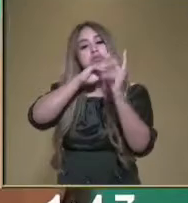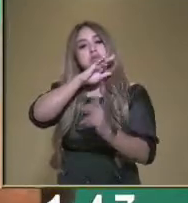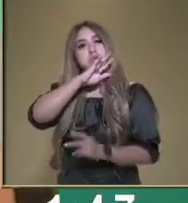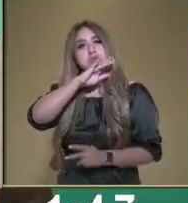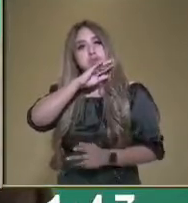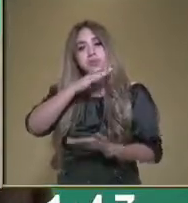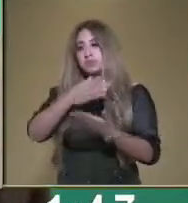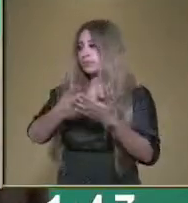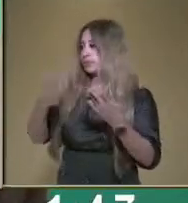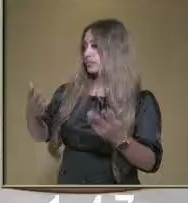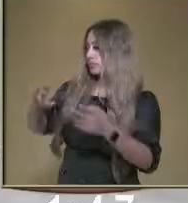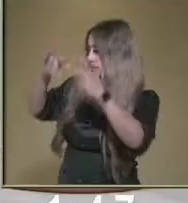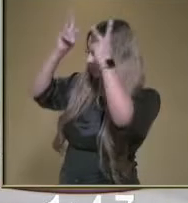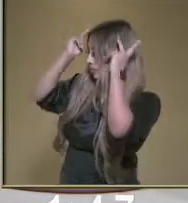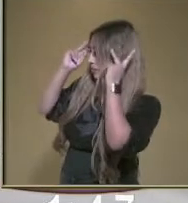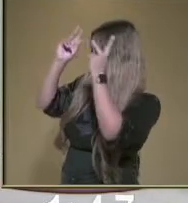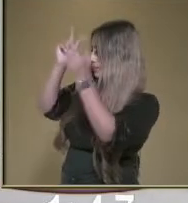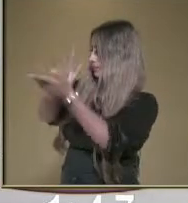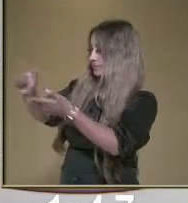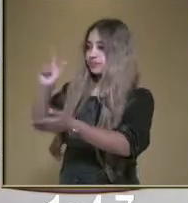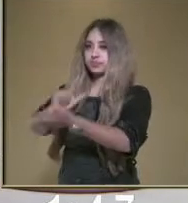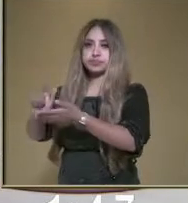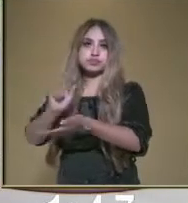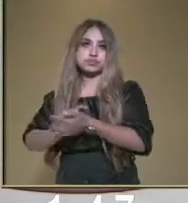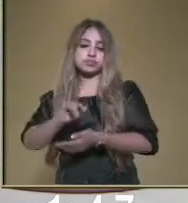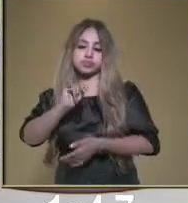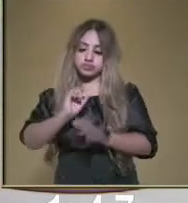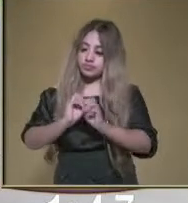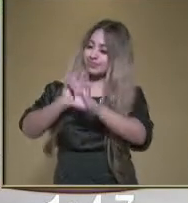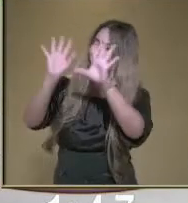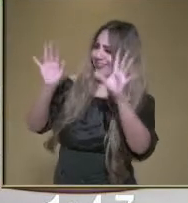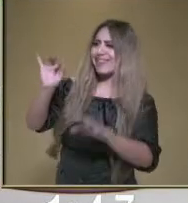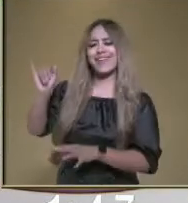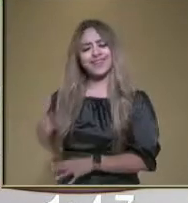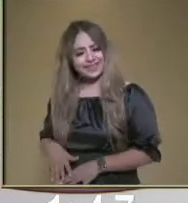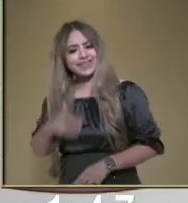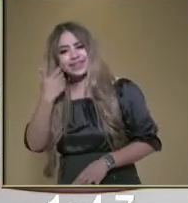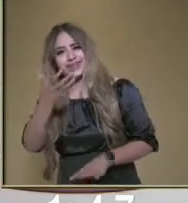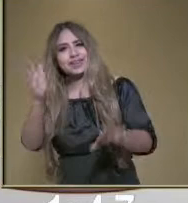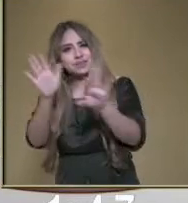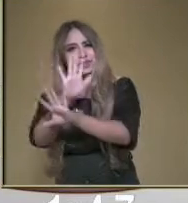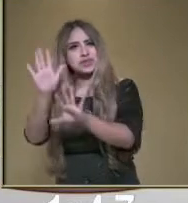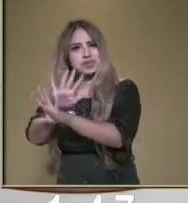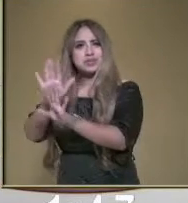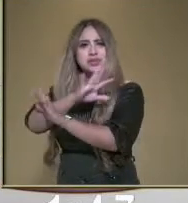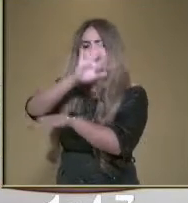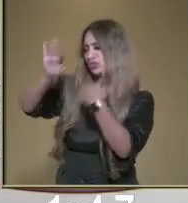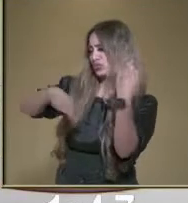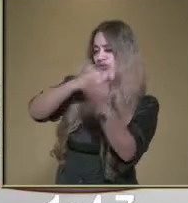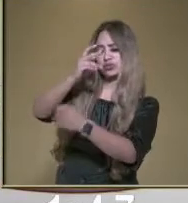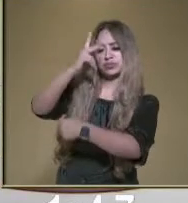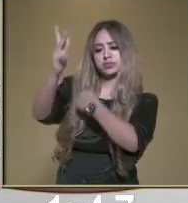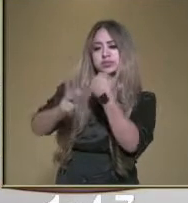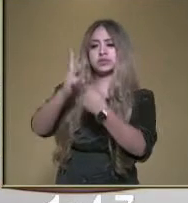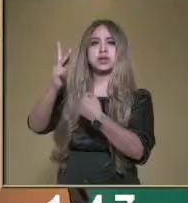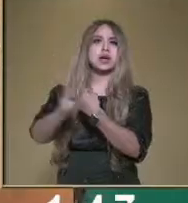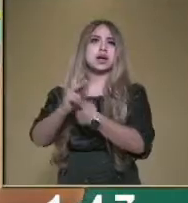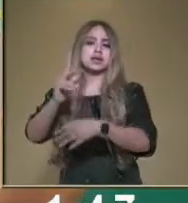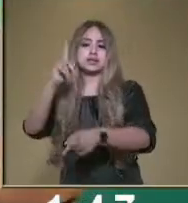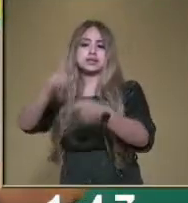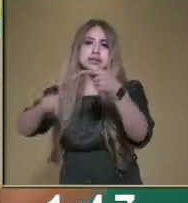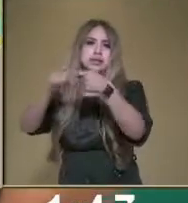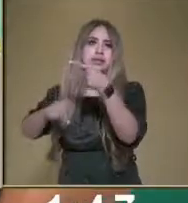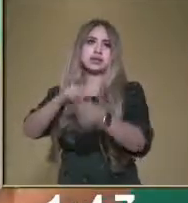Bravo, sí, me gusta, nos gusta, claro. Vamos a cambiar totalmente nuestro país de la mugre. Me